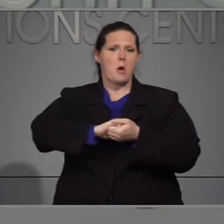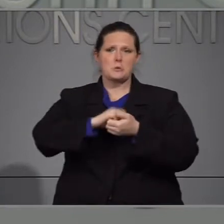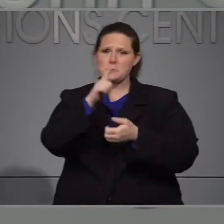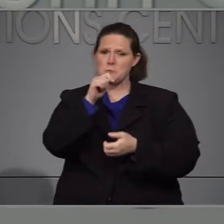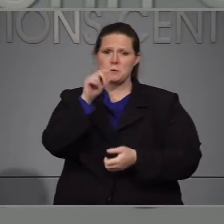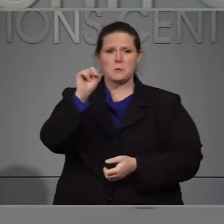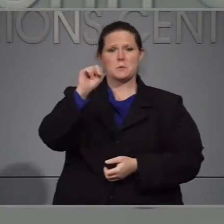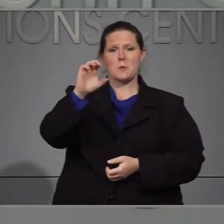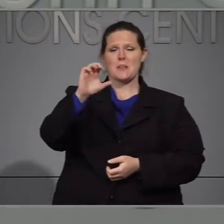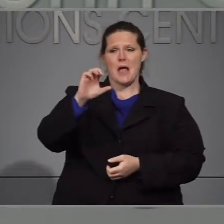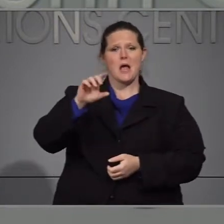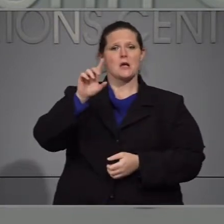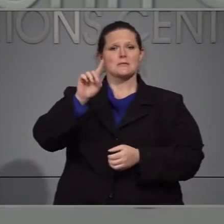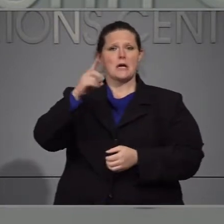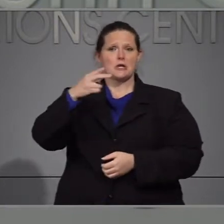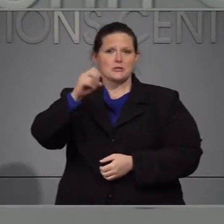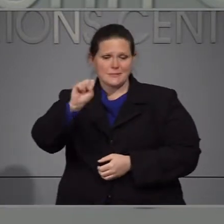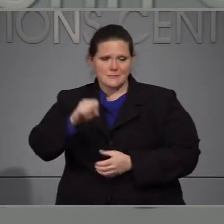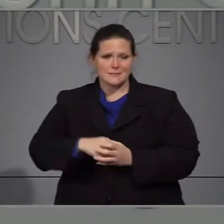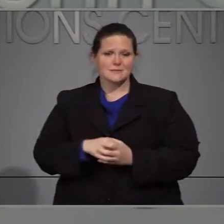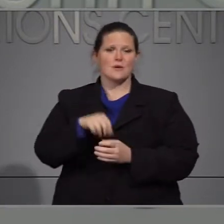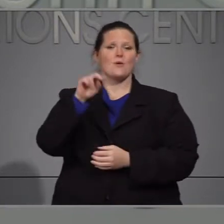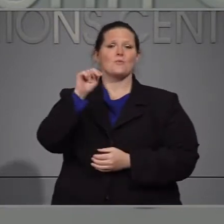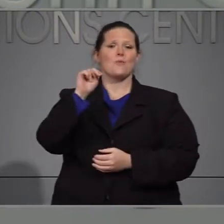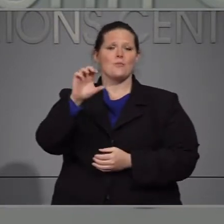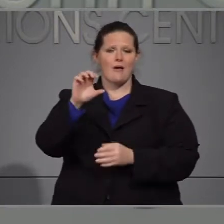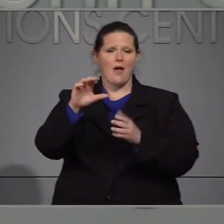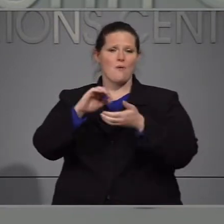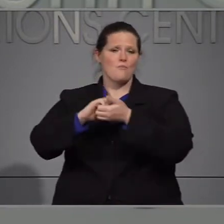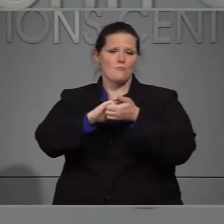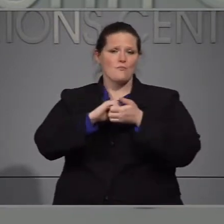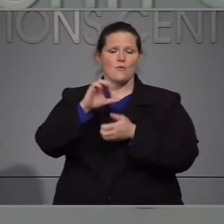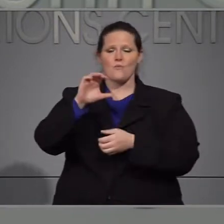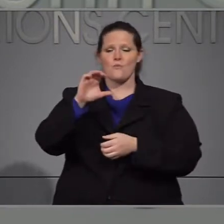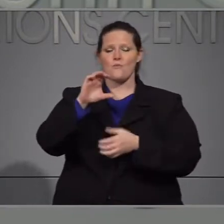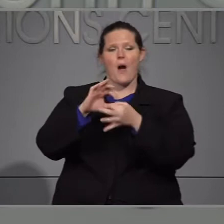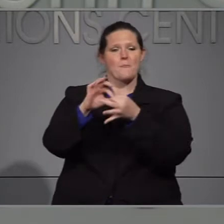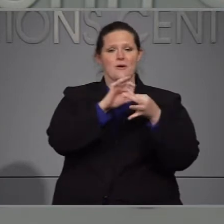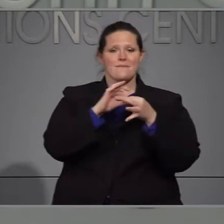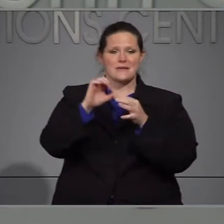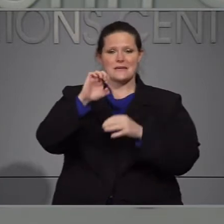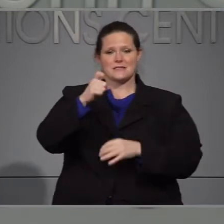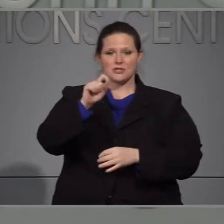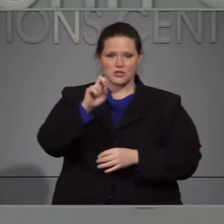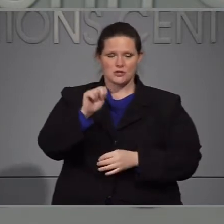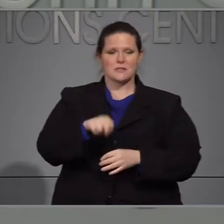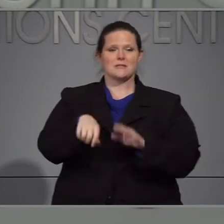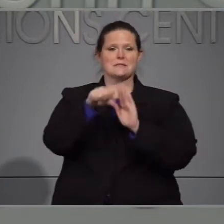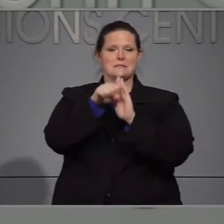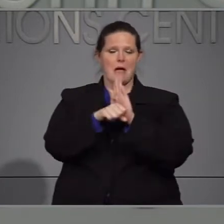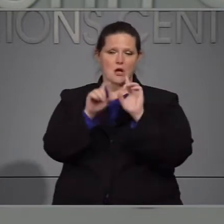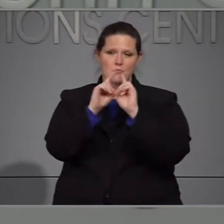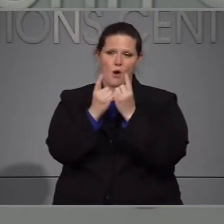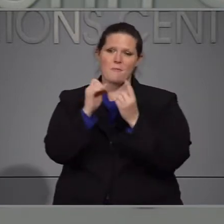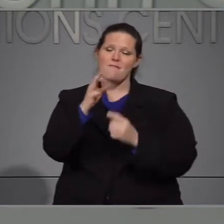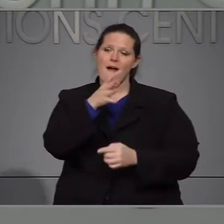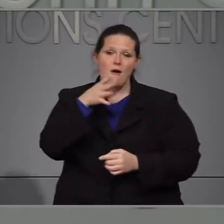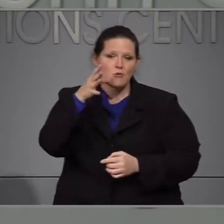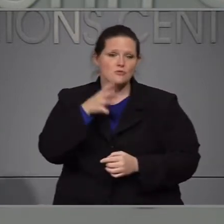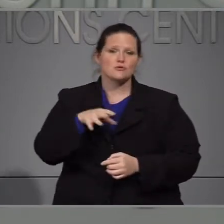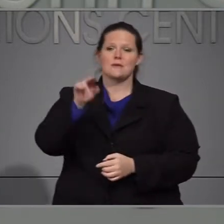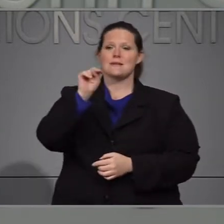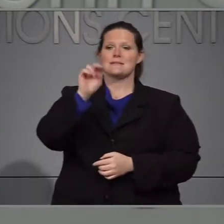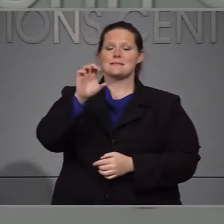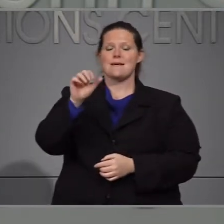en la extensión cooperativa, el Departamento de Agricultura del Estado, el Departamento del Trabajo y el Instituto de